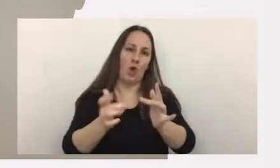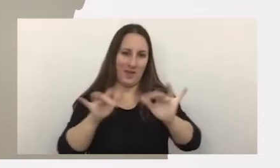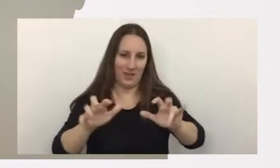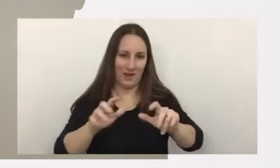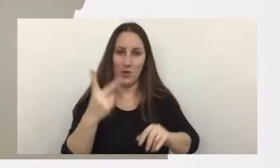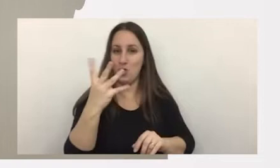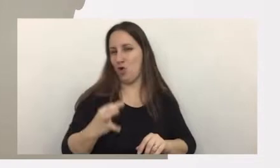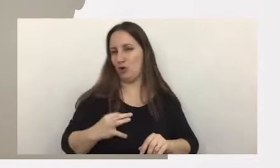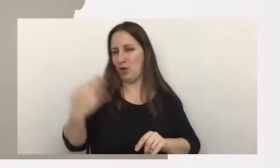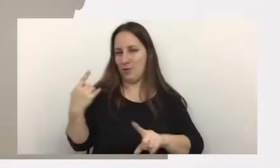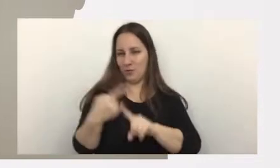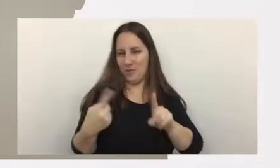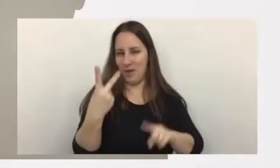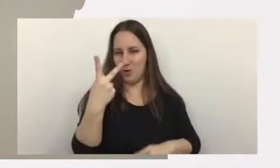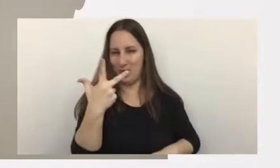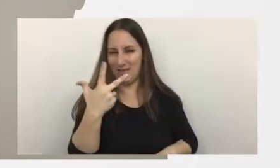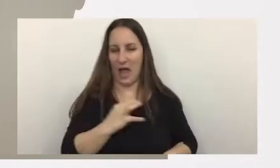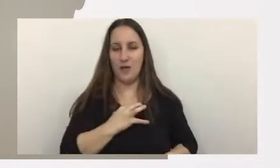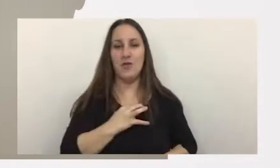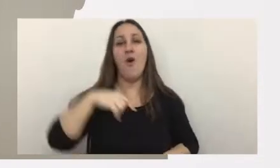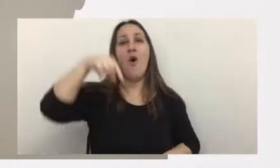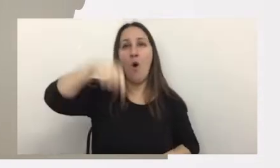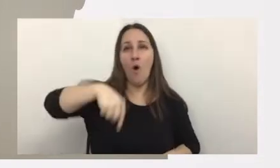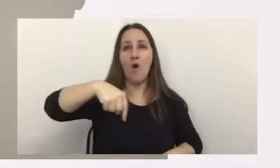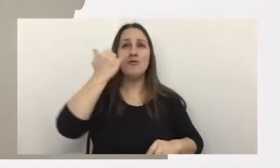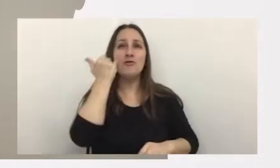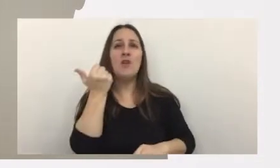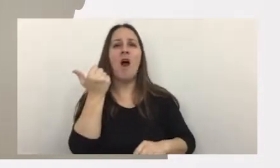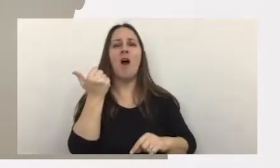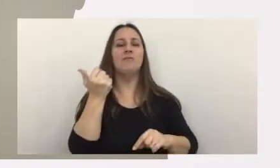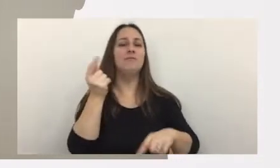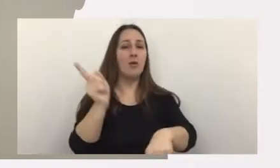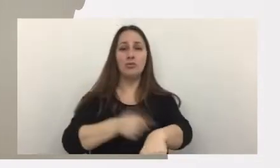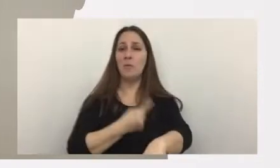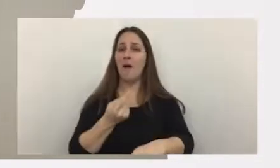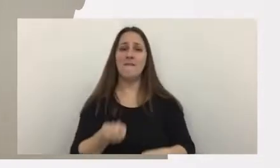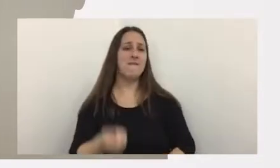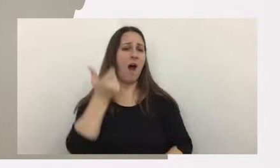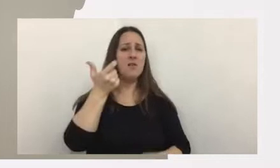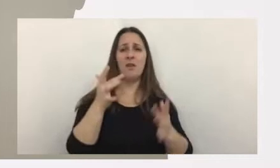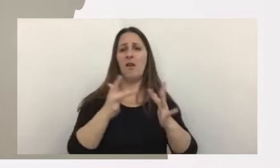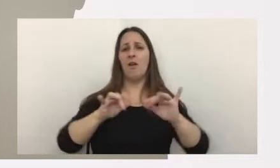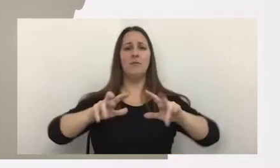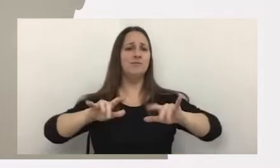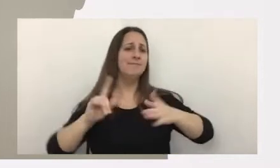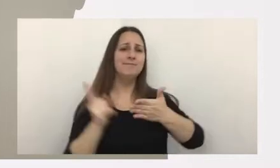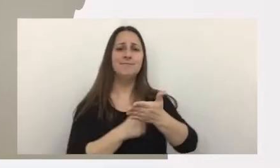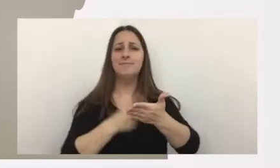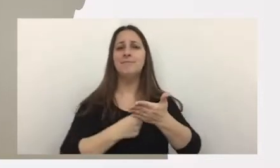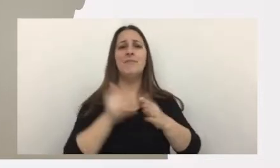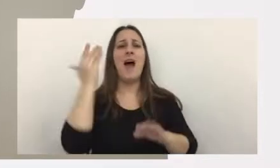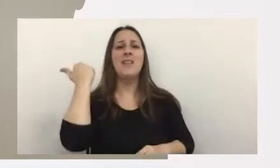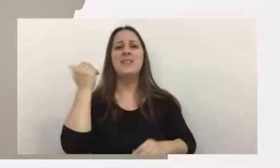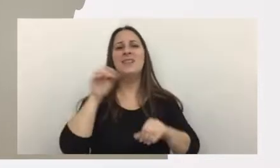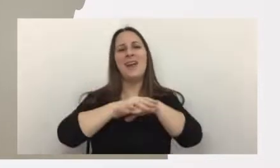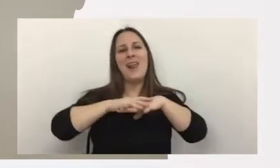dos años y medio o tres hoy por hoy habituado ya a la facilidad de utilizar lo que antes era simplemente una